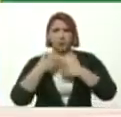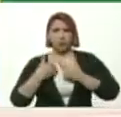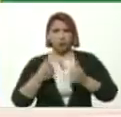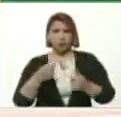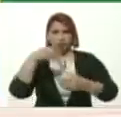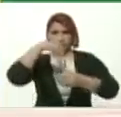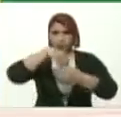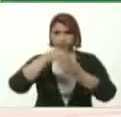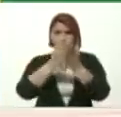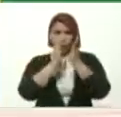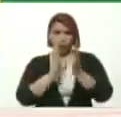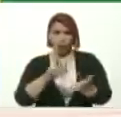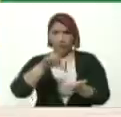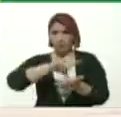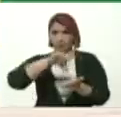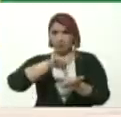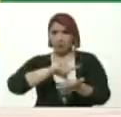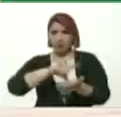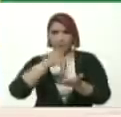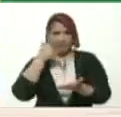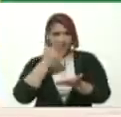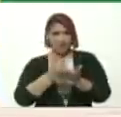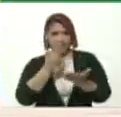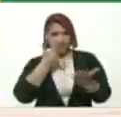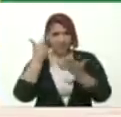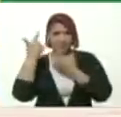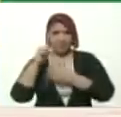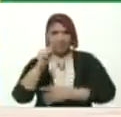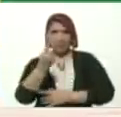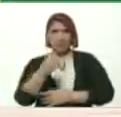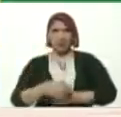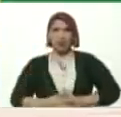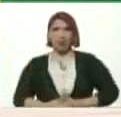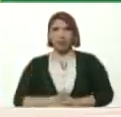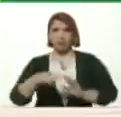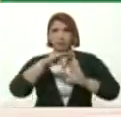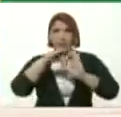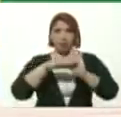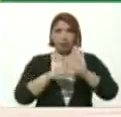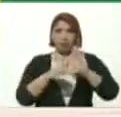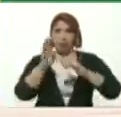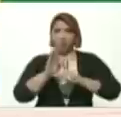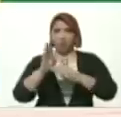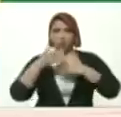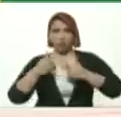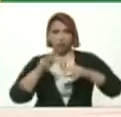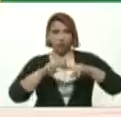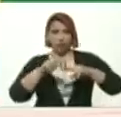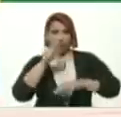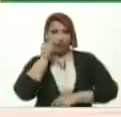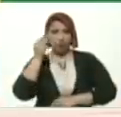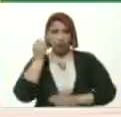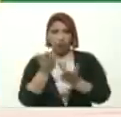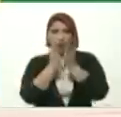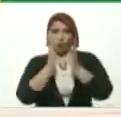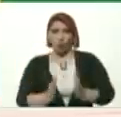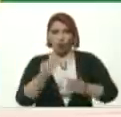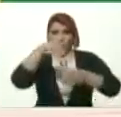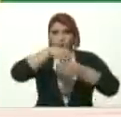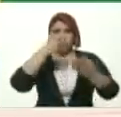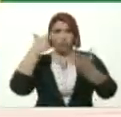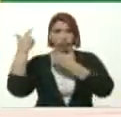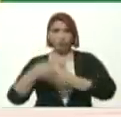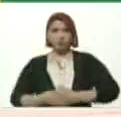escuela En los liceos Vamos a ver la primera Medida de bioseguridad Para niños y niñas En la escuela Vamos a ver esta cuña